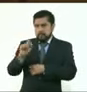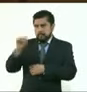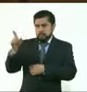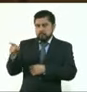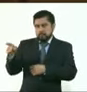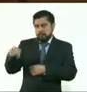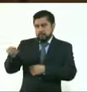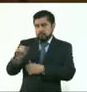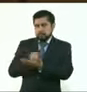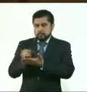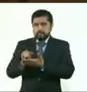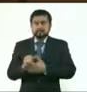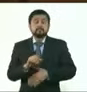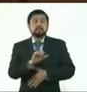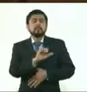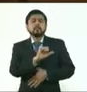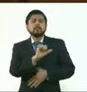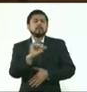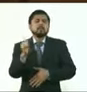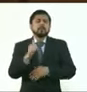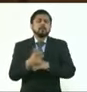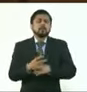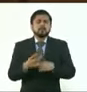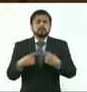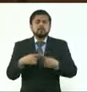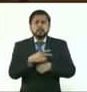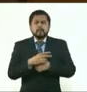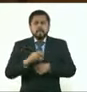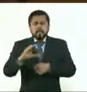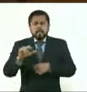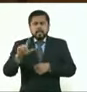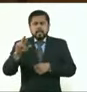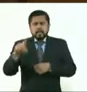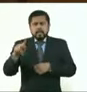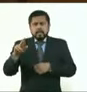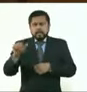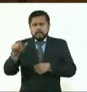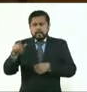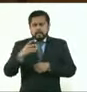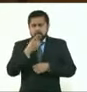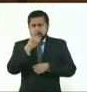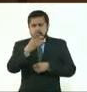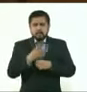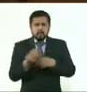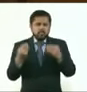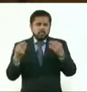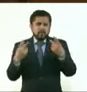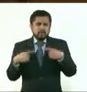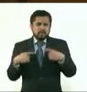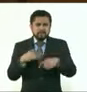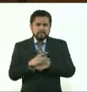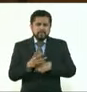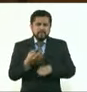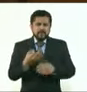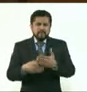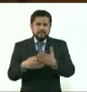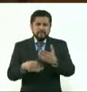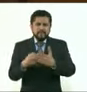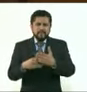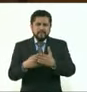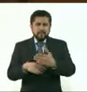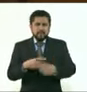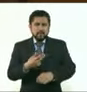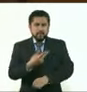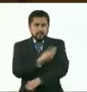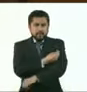Clark, otro tema ha señalado que muchos de los hospitalizados es gente que no está vacunada, el 81 por ciento, y algunos son de otras entidades.